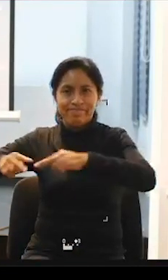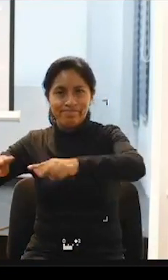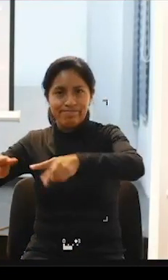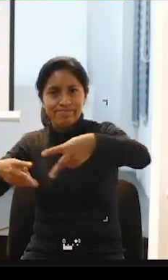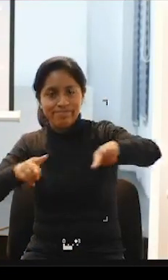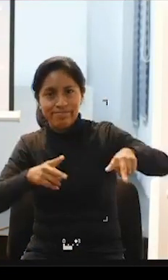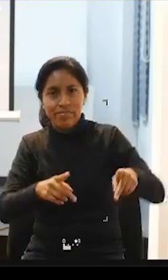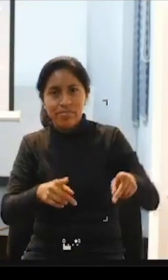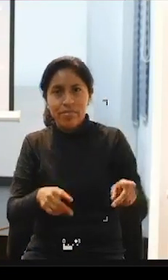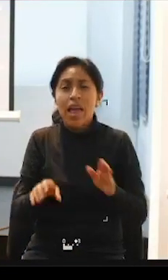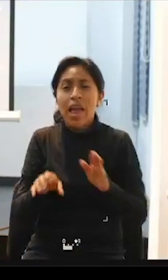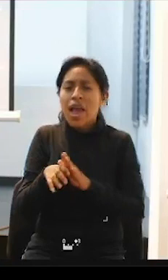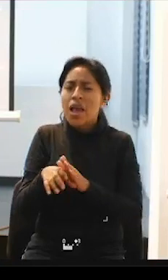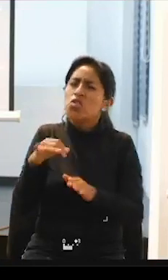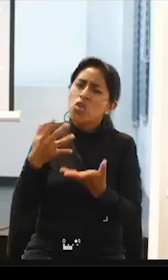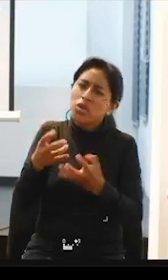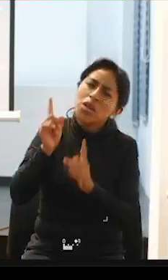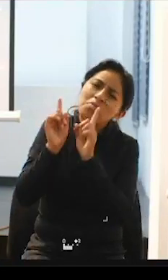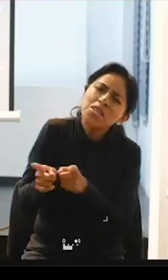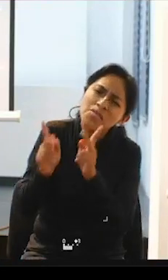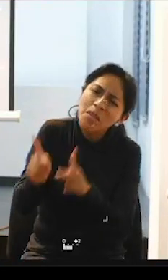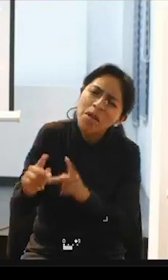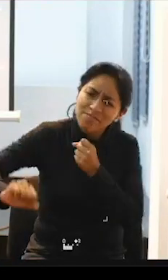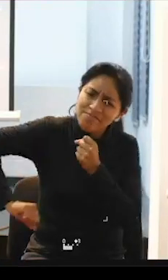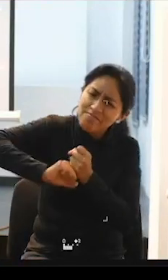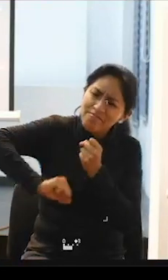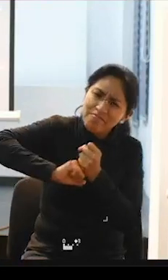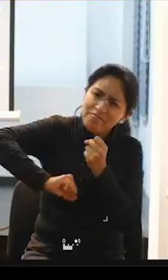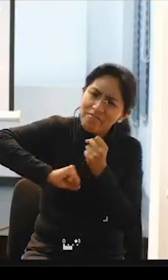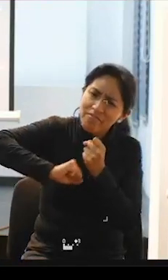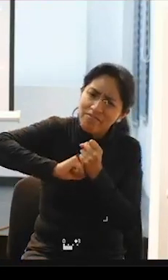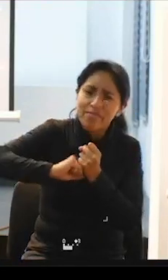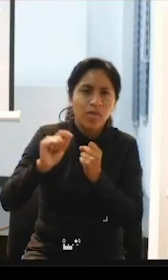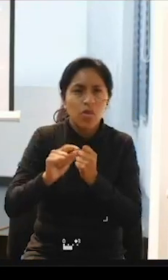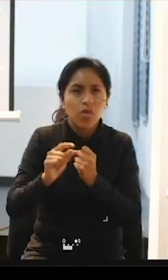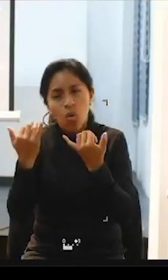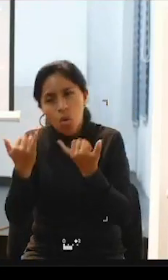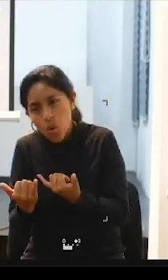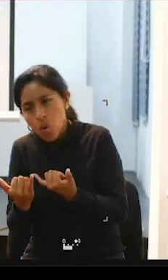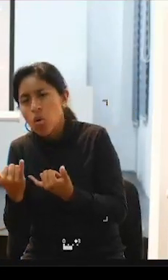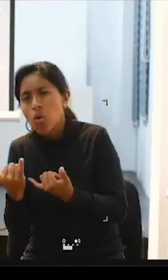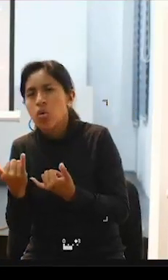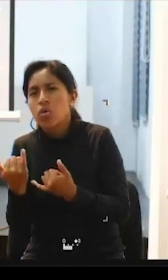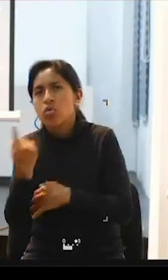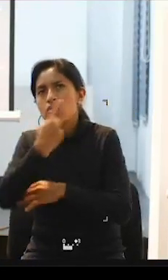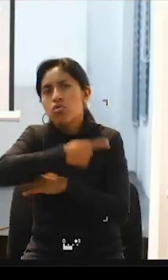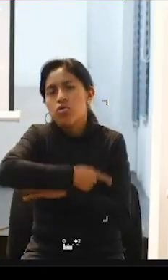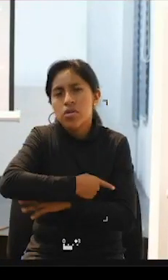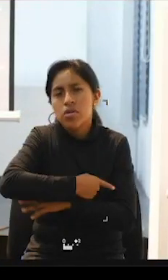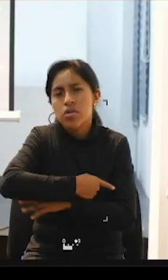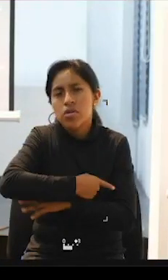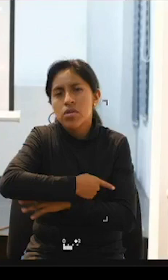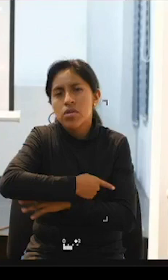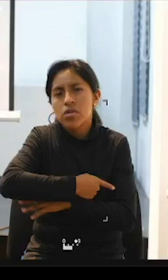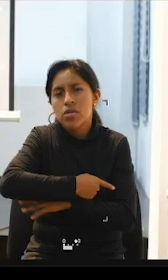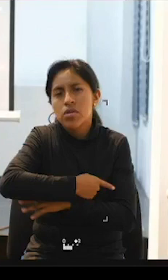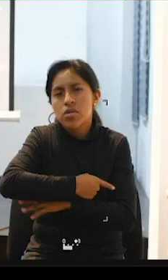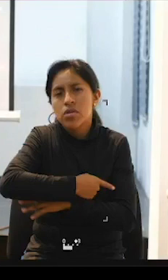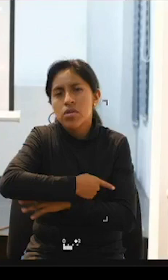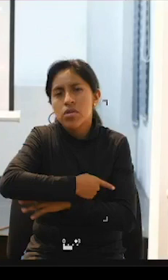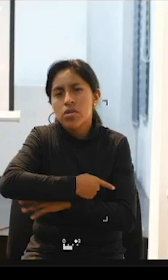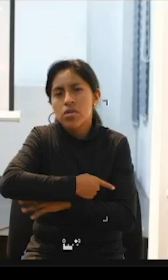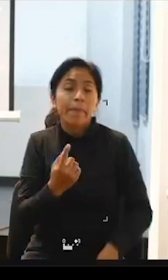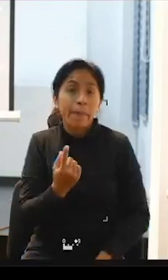asistente a apoyarle a una persona un día vendrá otro otro tiene un hay una persona